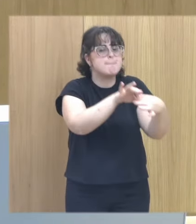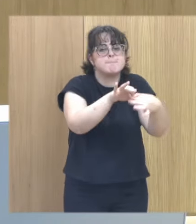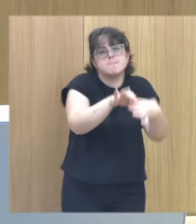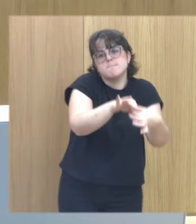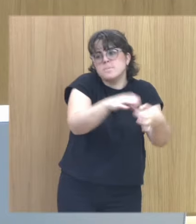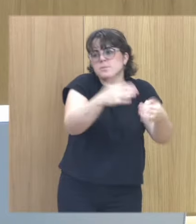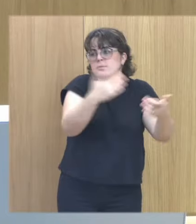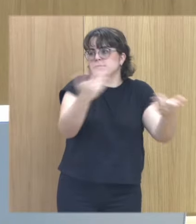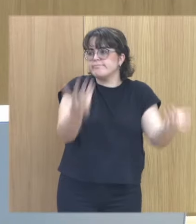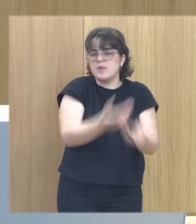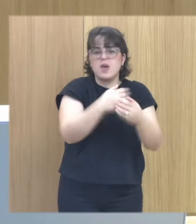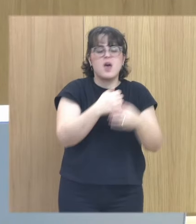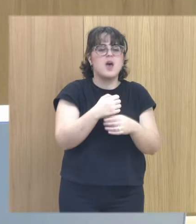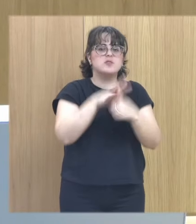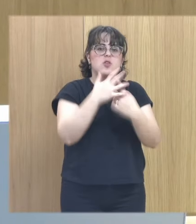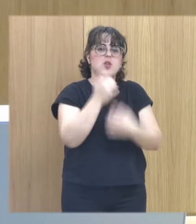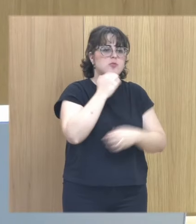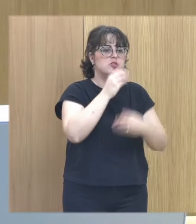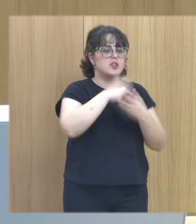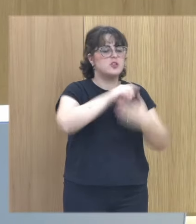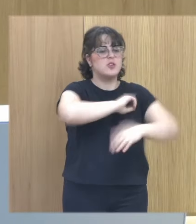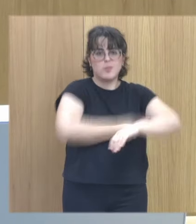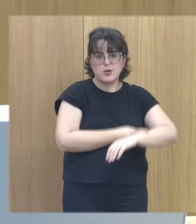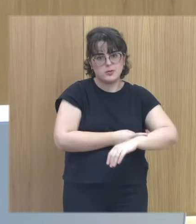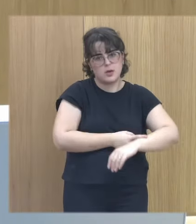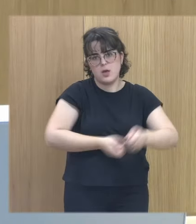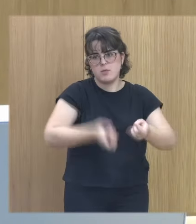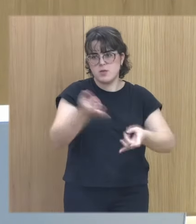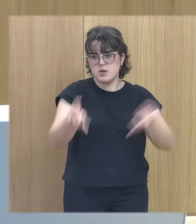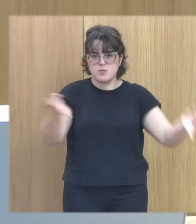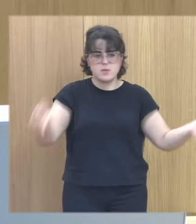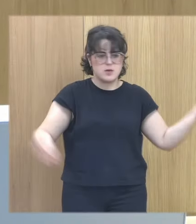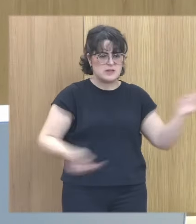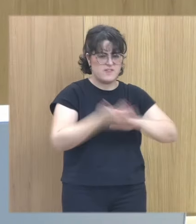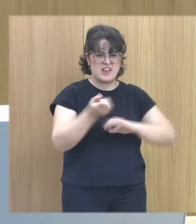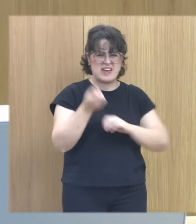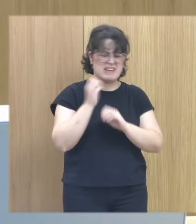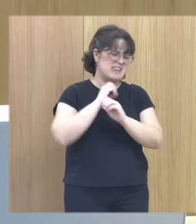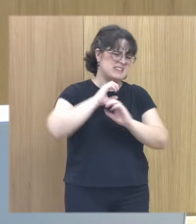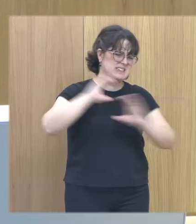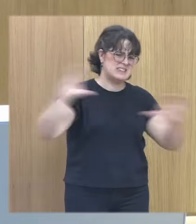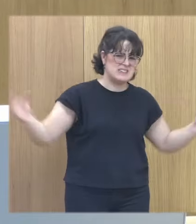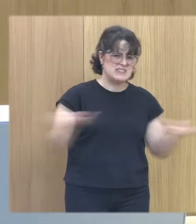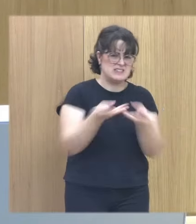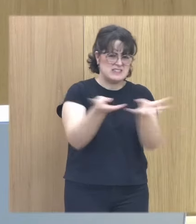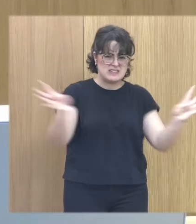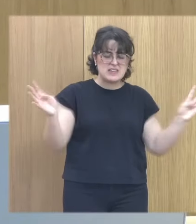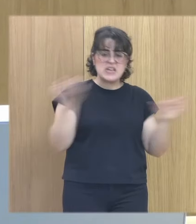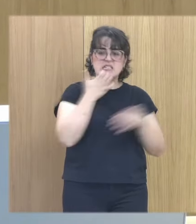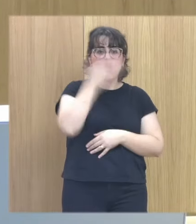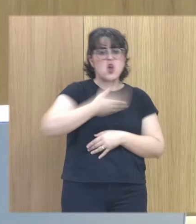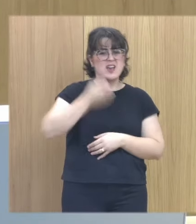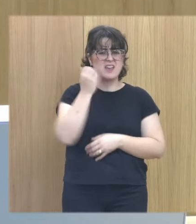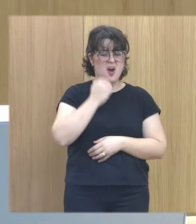pues esto todos los casos de abuso en el deporte que están saliendo o sea salen decenas centenas de niños los casos de abuso en los colegios salen decenas